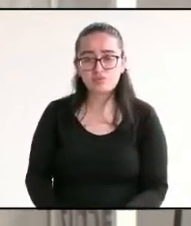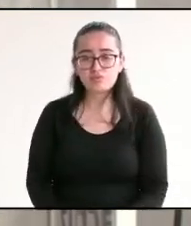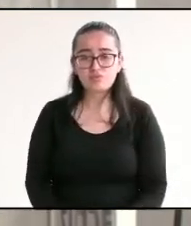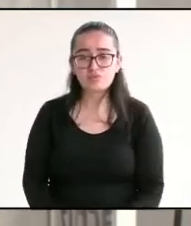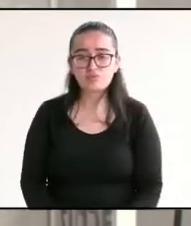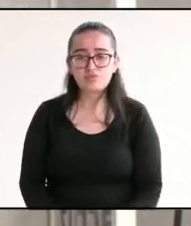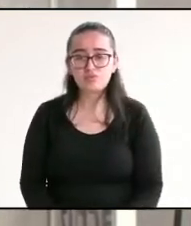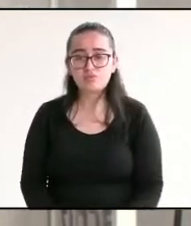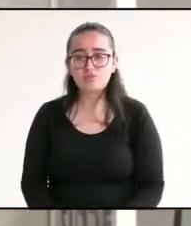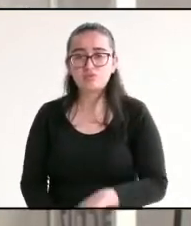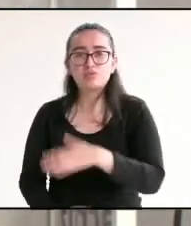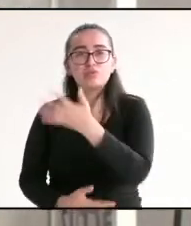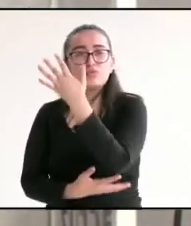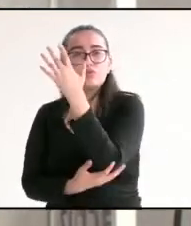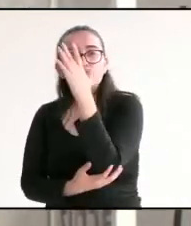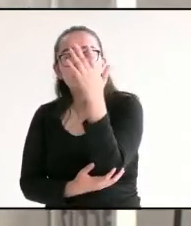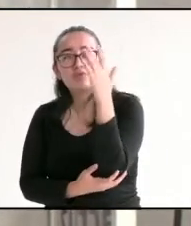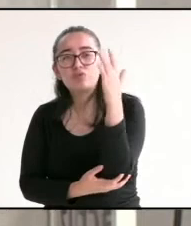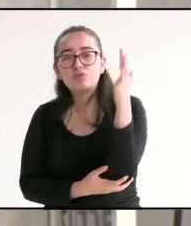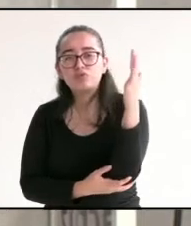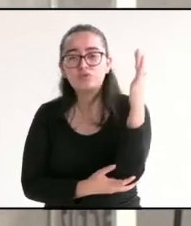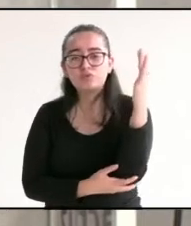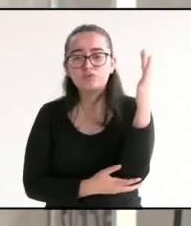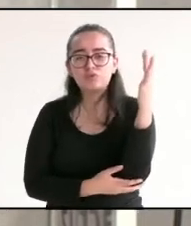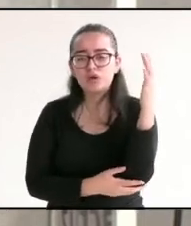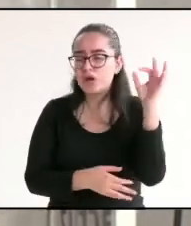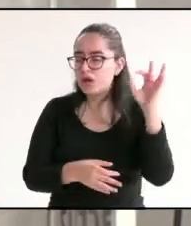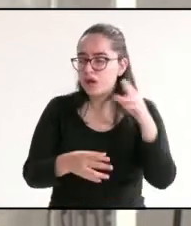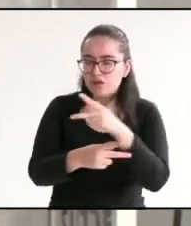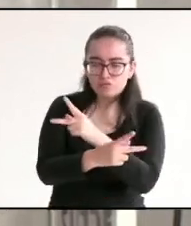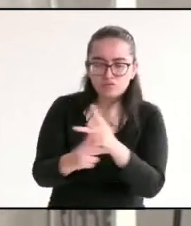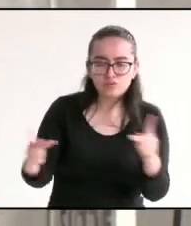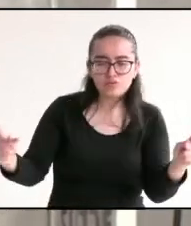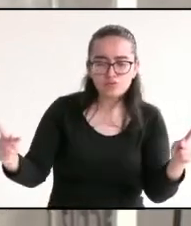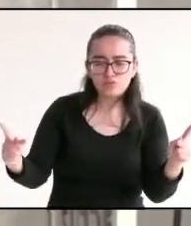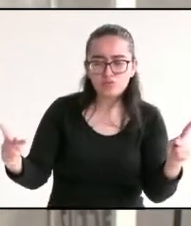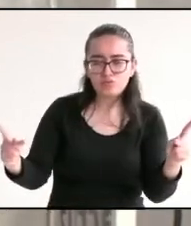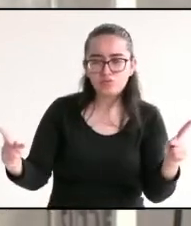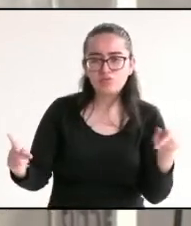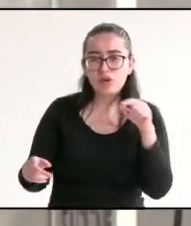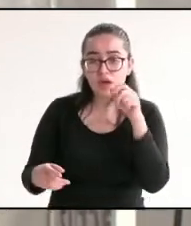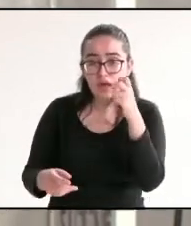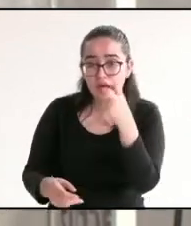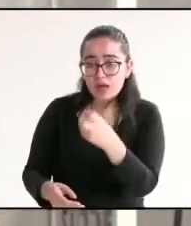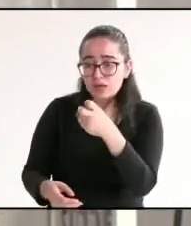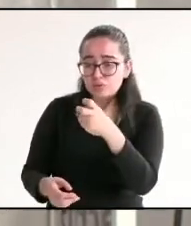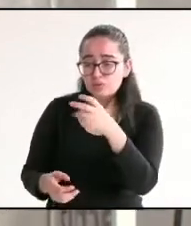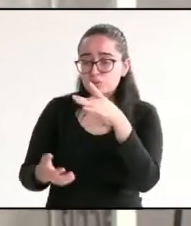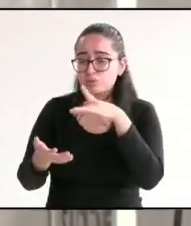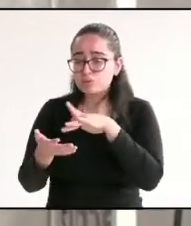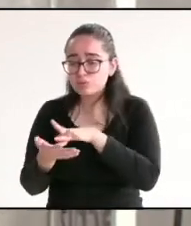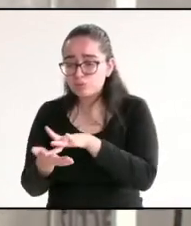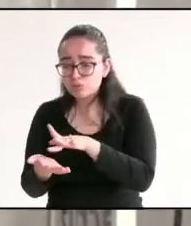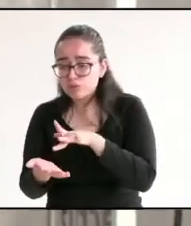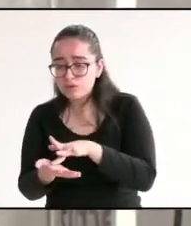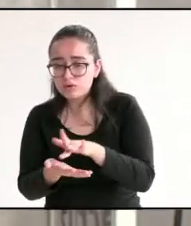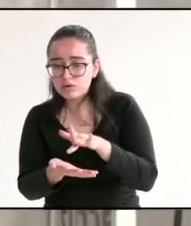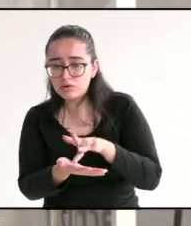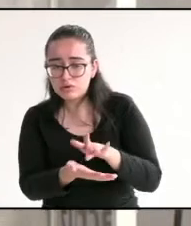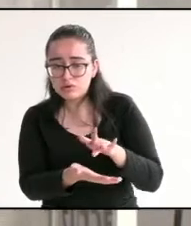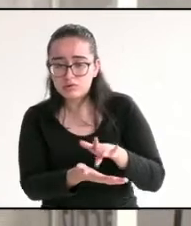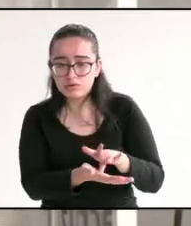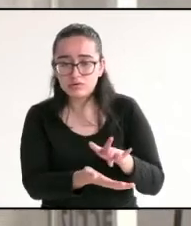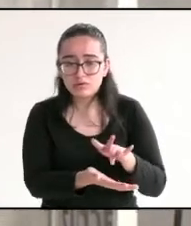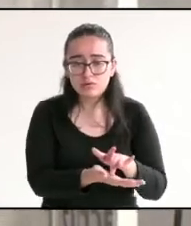reforestación, pero no nada más en la zona alta, en la zona baja también, porque eso va a ayudar a que se